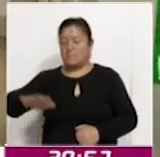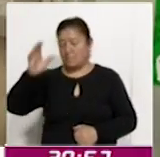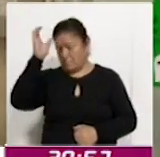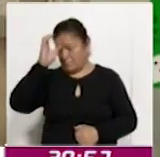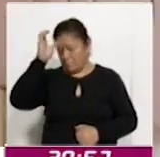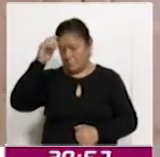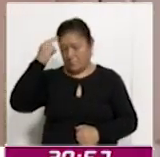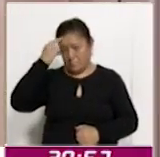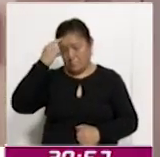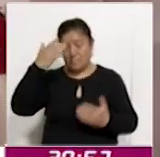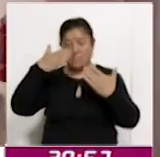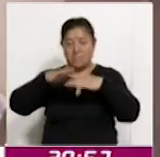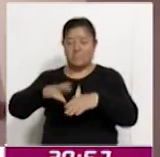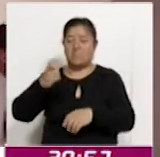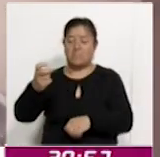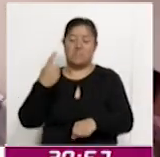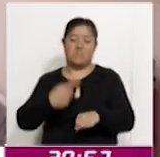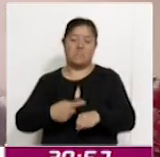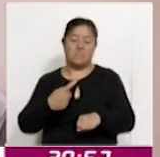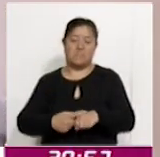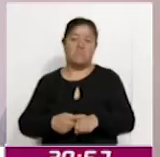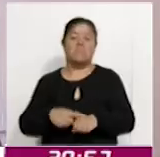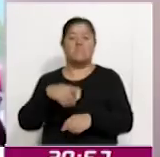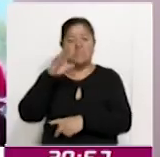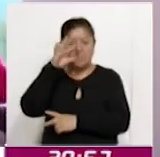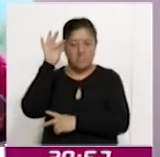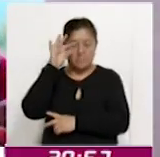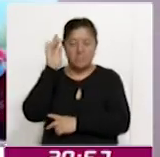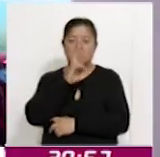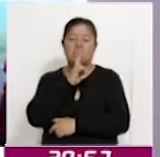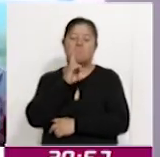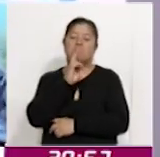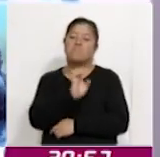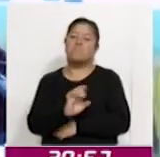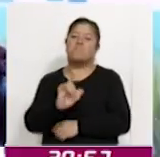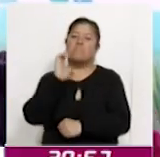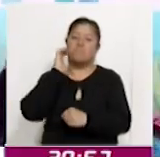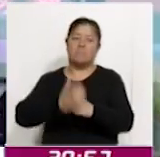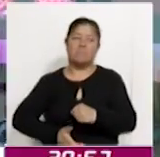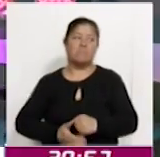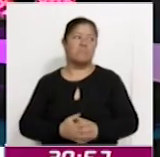acerca de esta enfermedad. Para Coracid Noticias, Edith López.